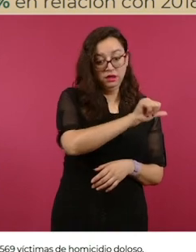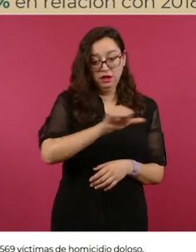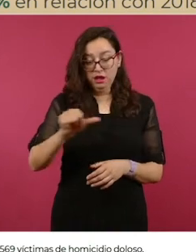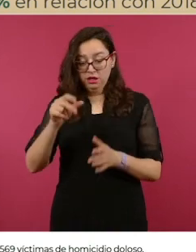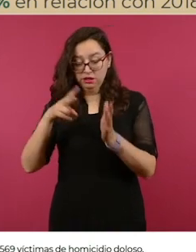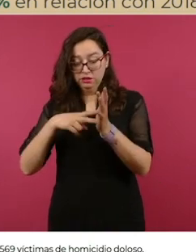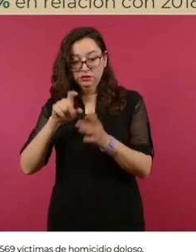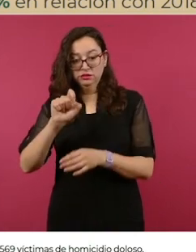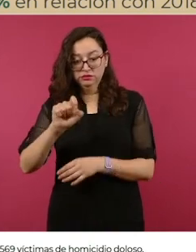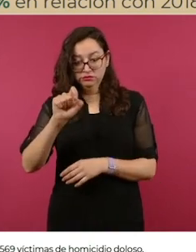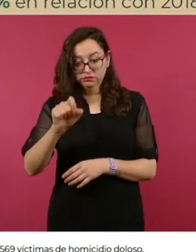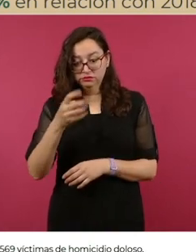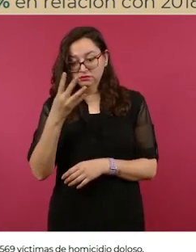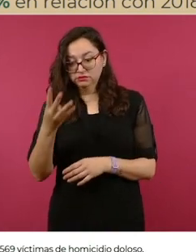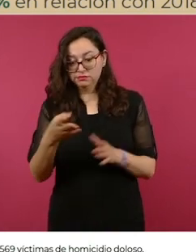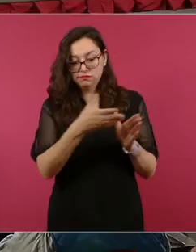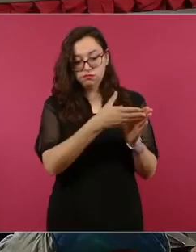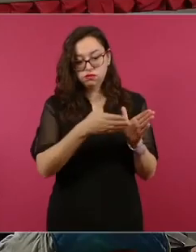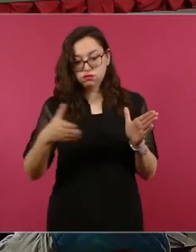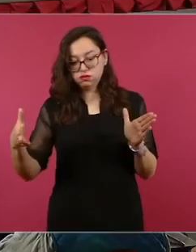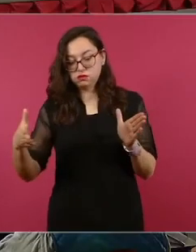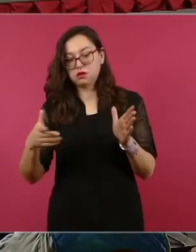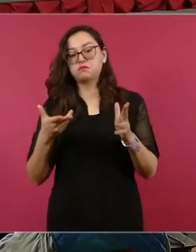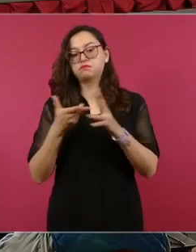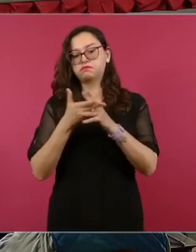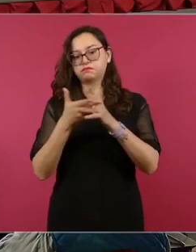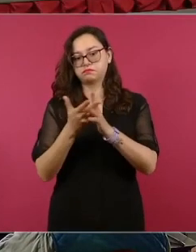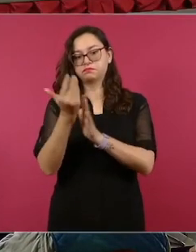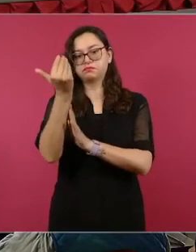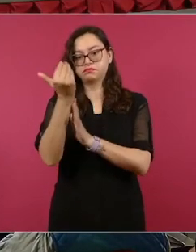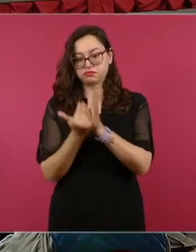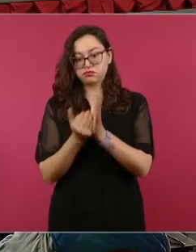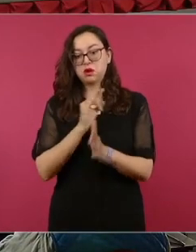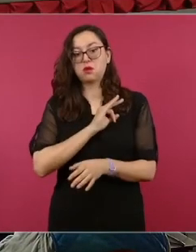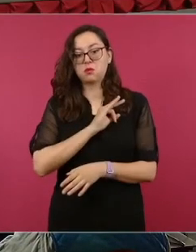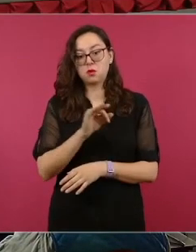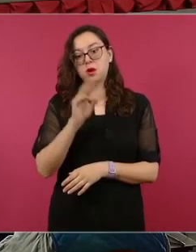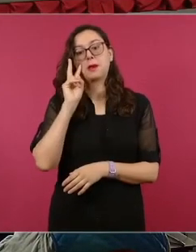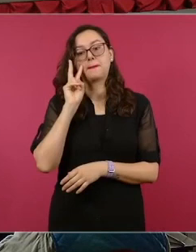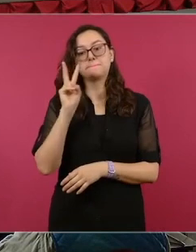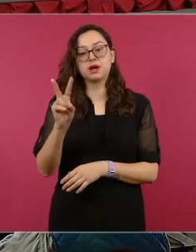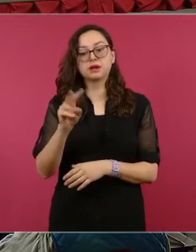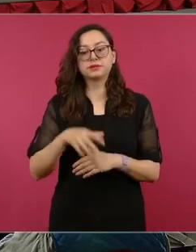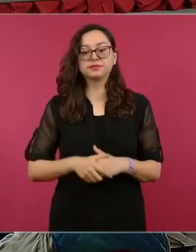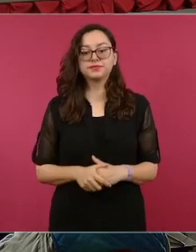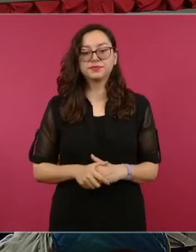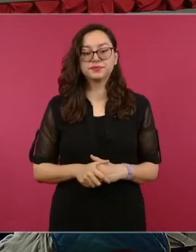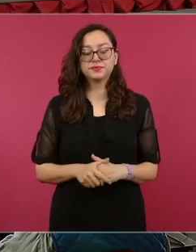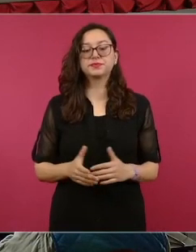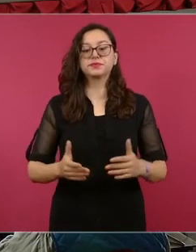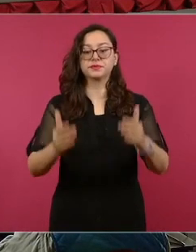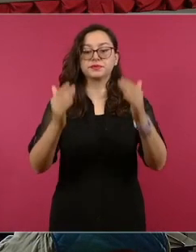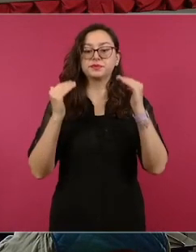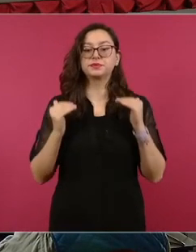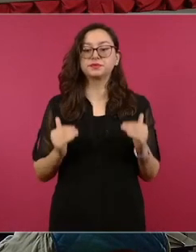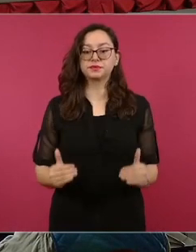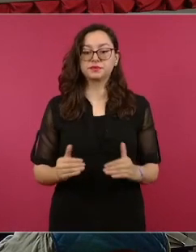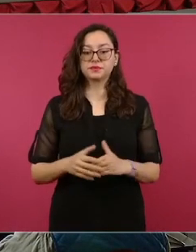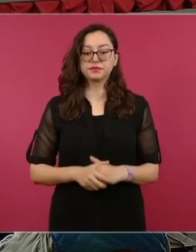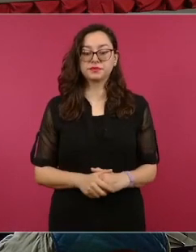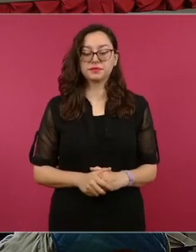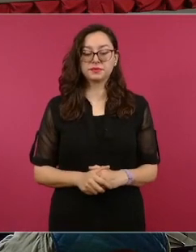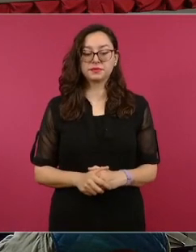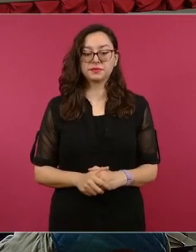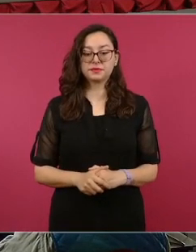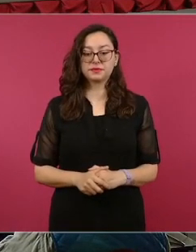de menos 22 por ciento en homicidio doloso. Adelante. También en relación con